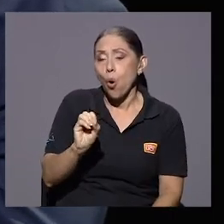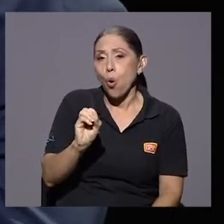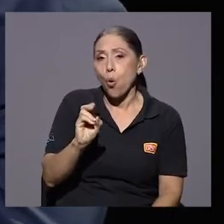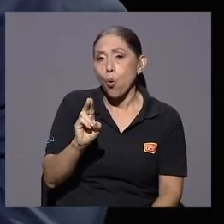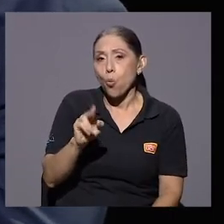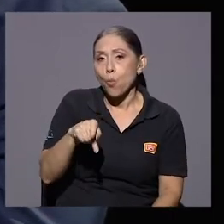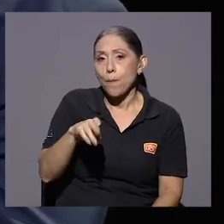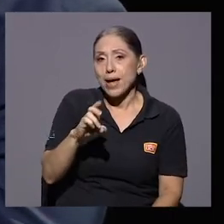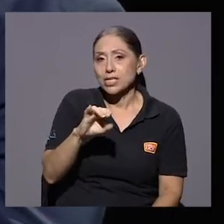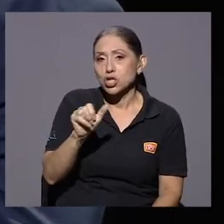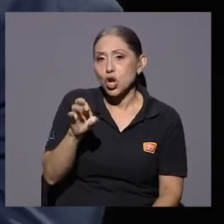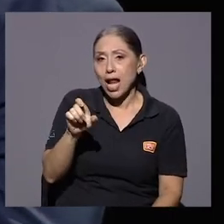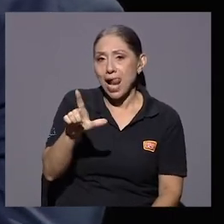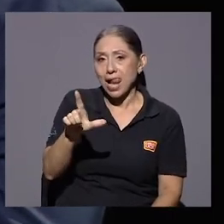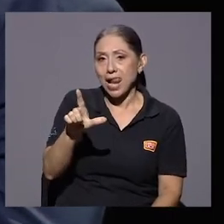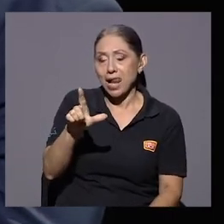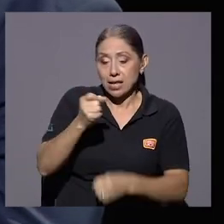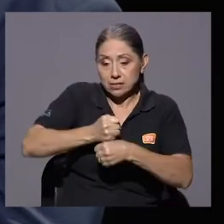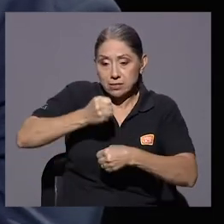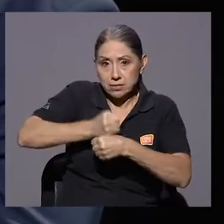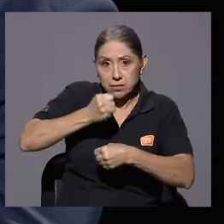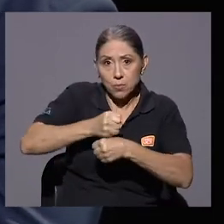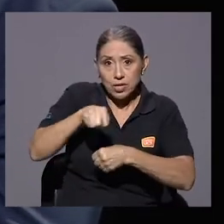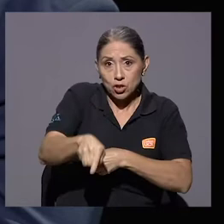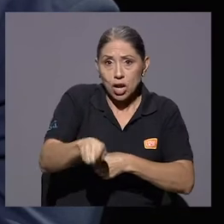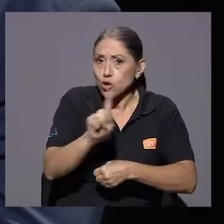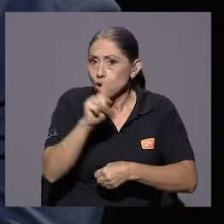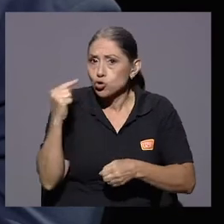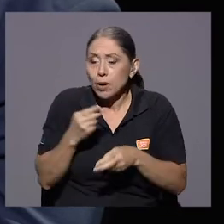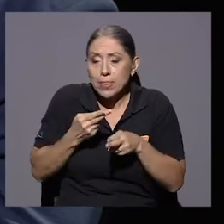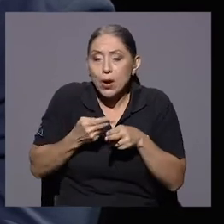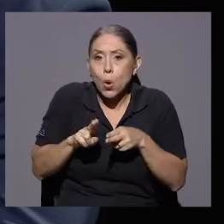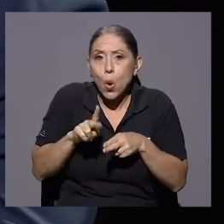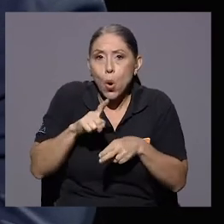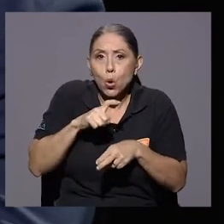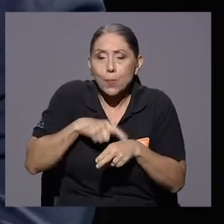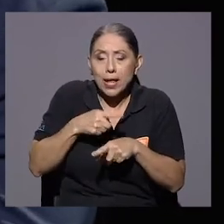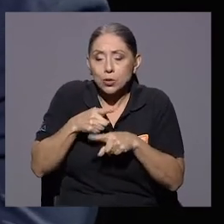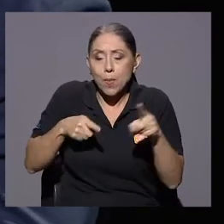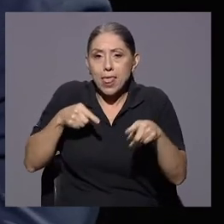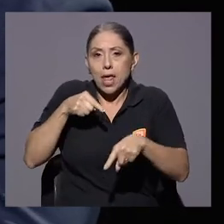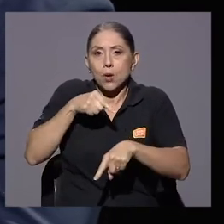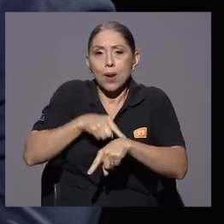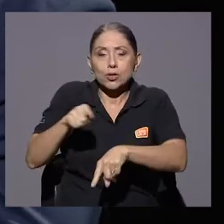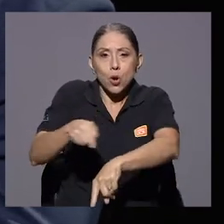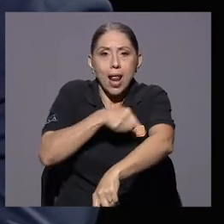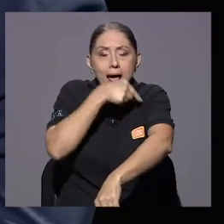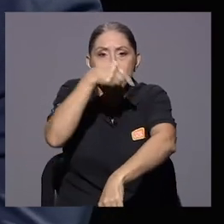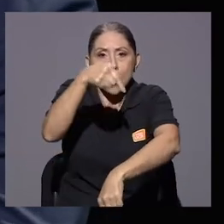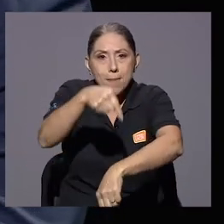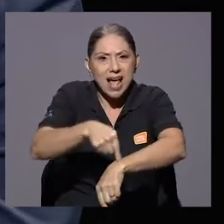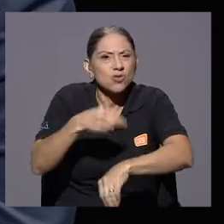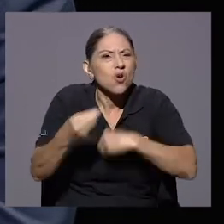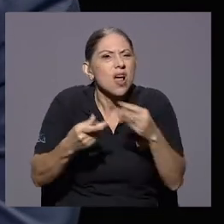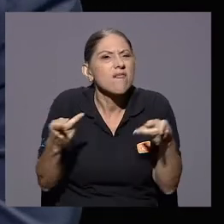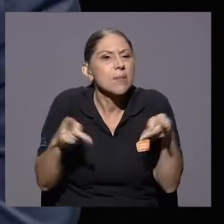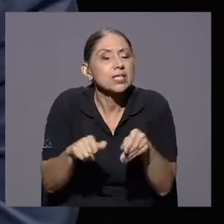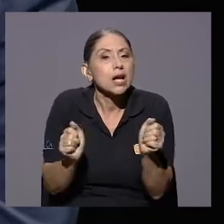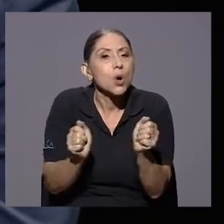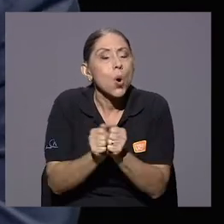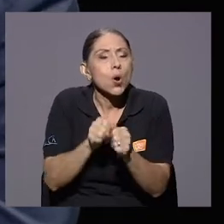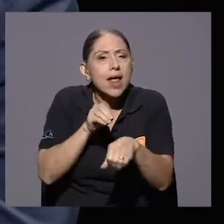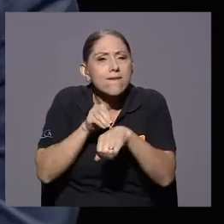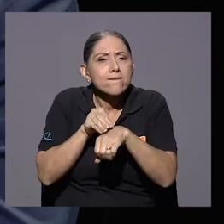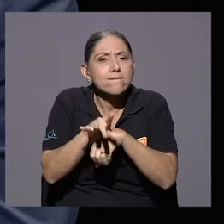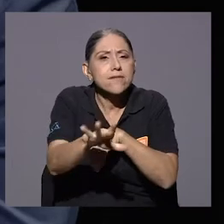efectos a corto, mediano y largo plazo de los efectos del COVID, para los compañeros que han tenido un